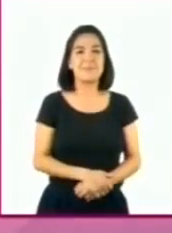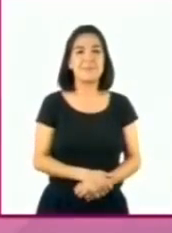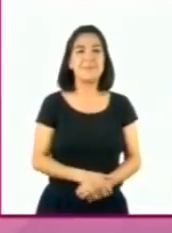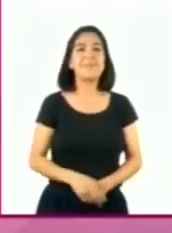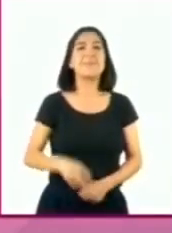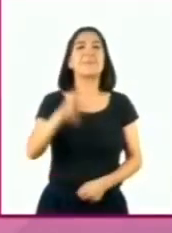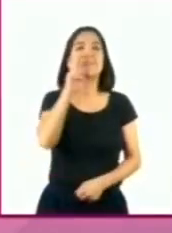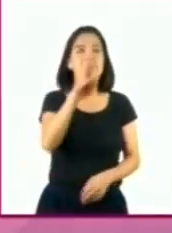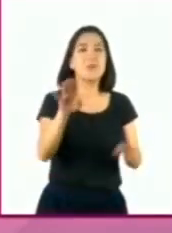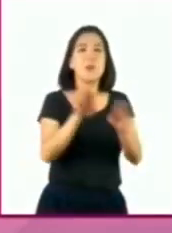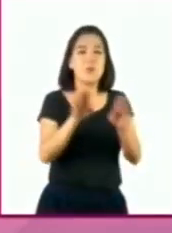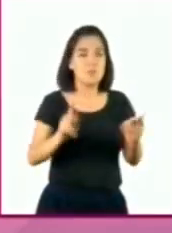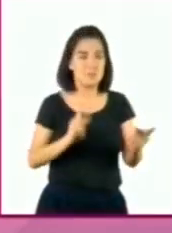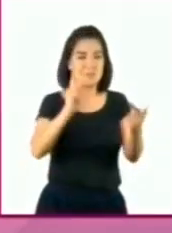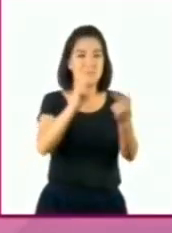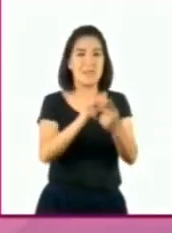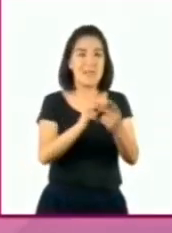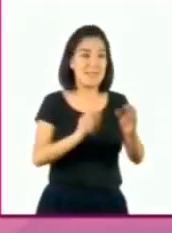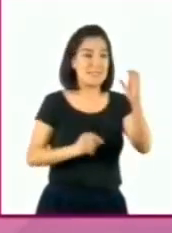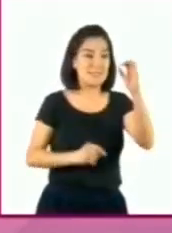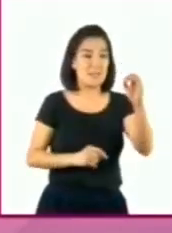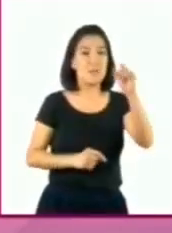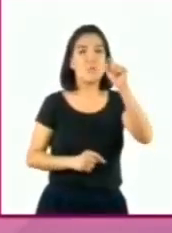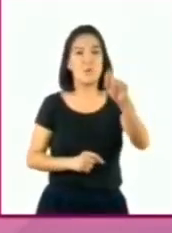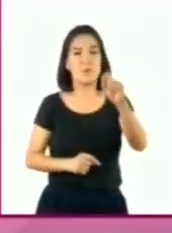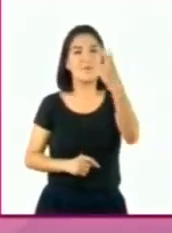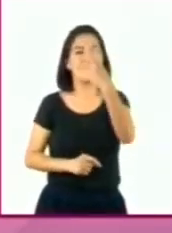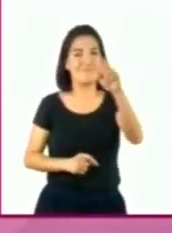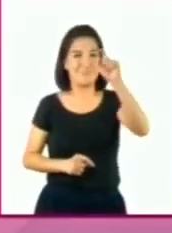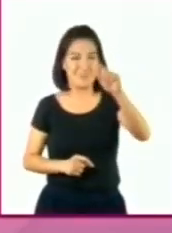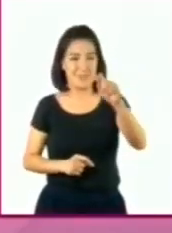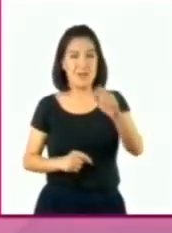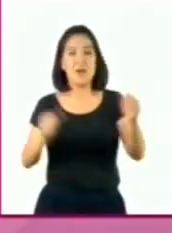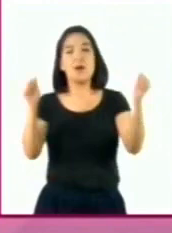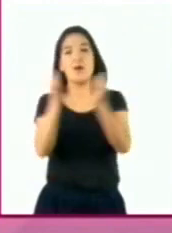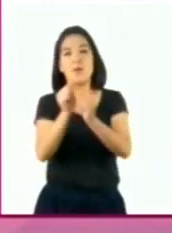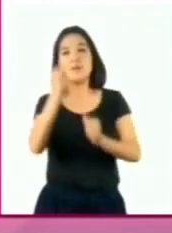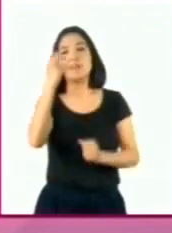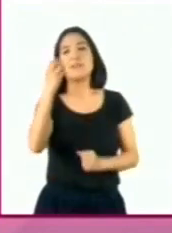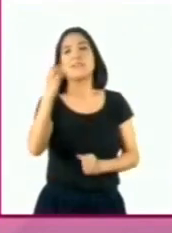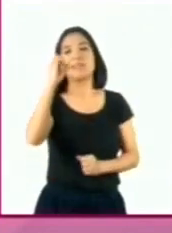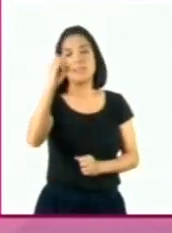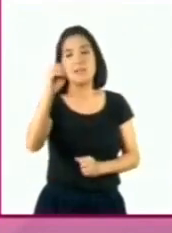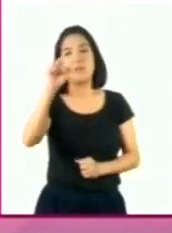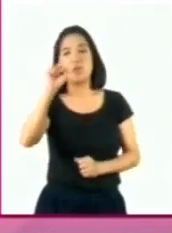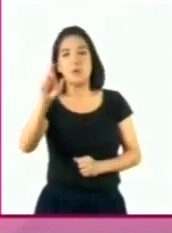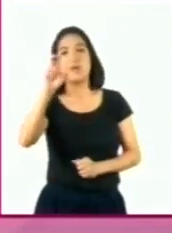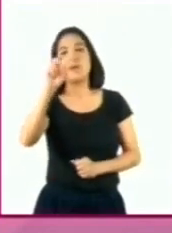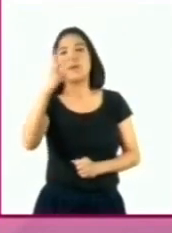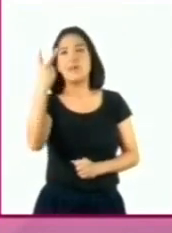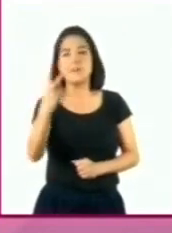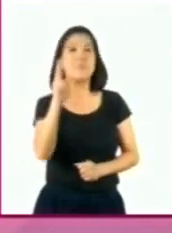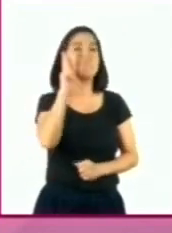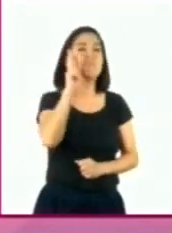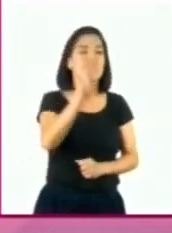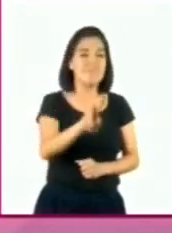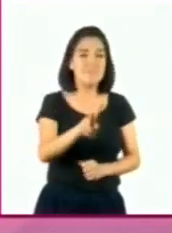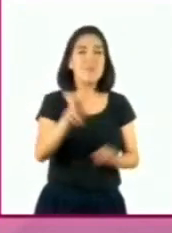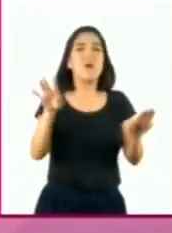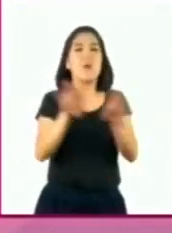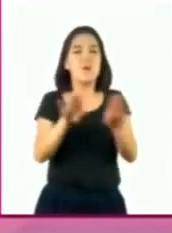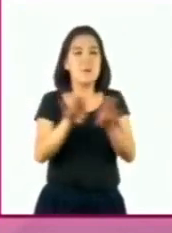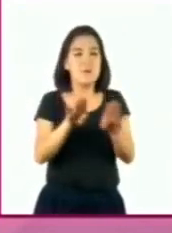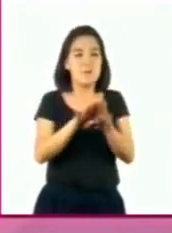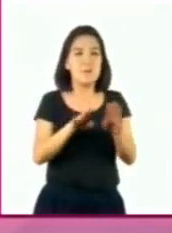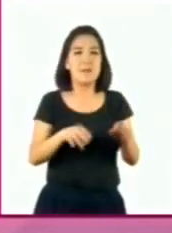a comparar a 0.320 con 0.32. Observemos que la parte